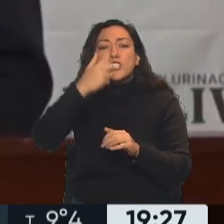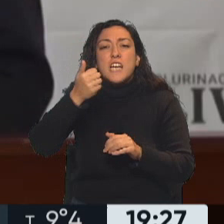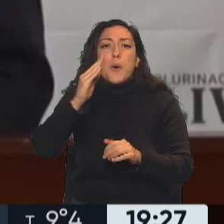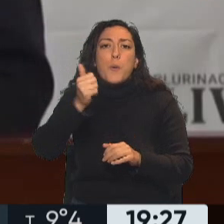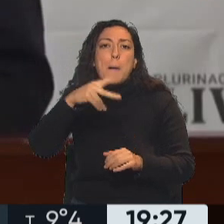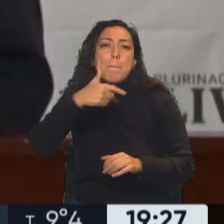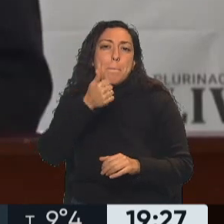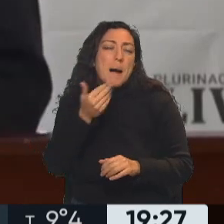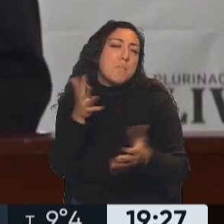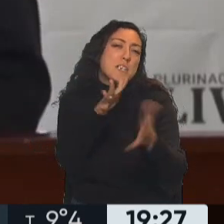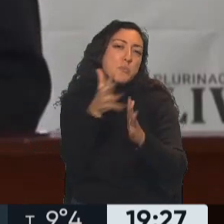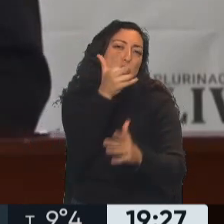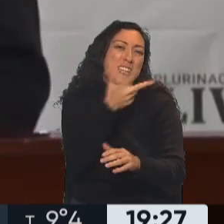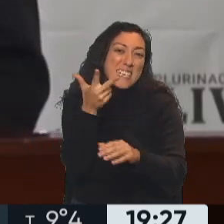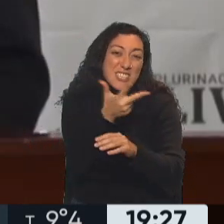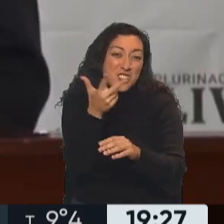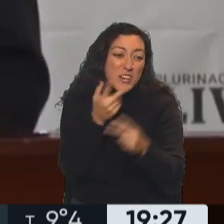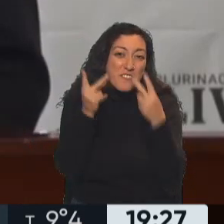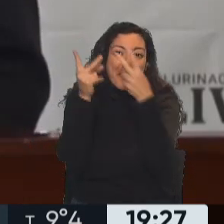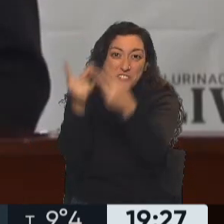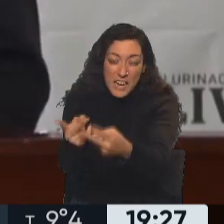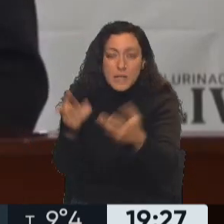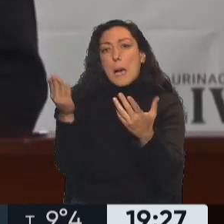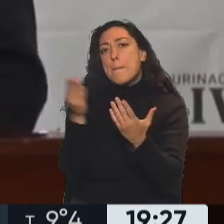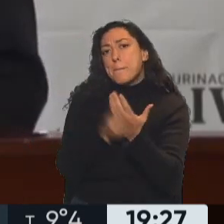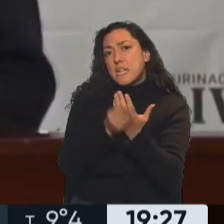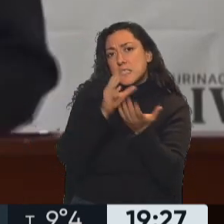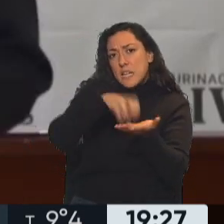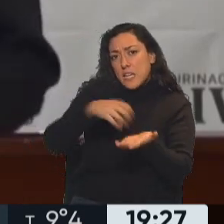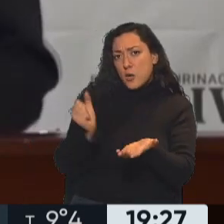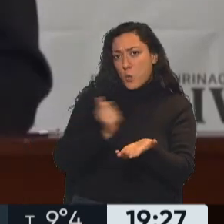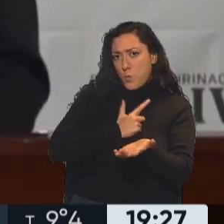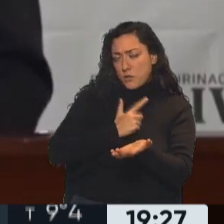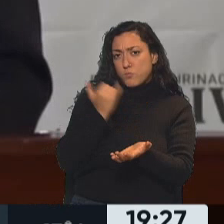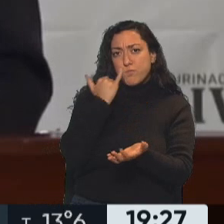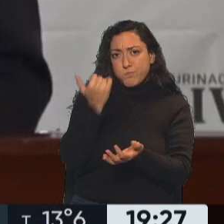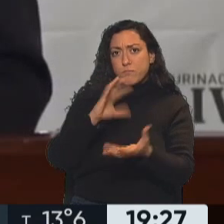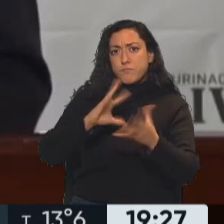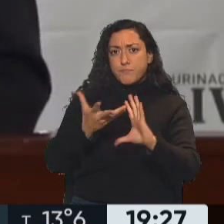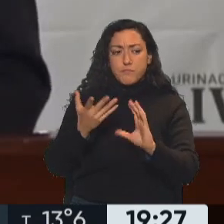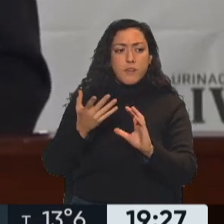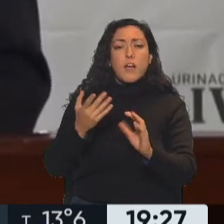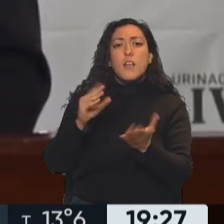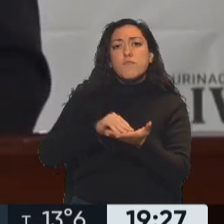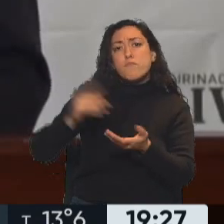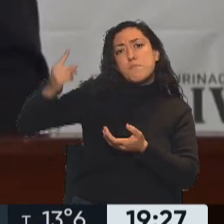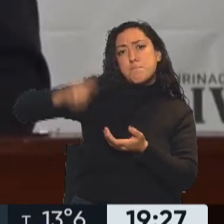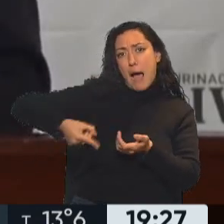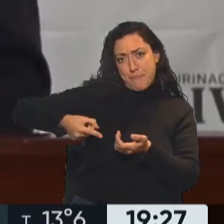indicar de que el ministerio ha enviado ya, por instrucciones del doctor Ausa,